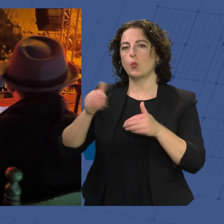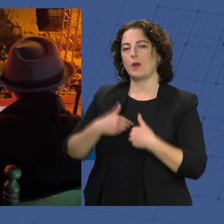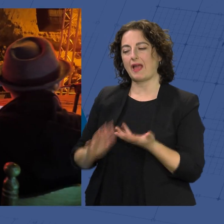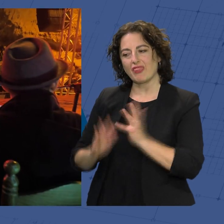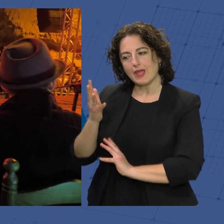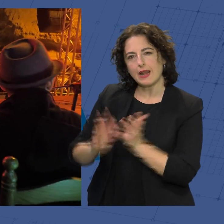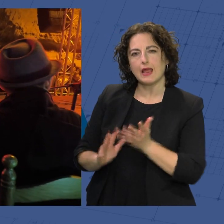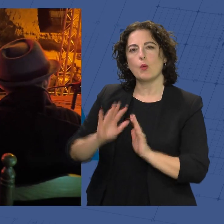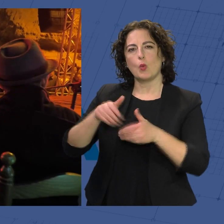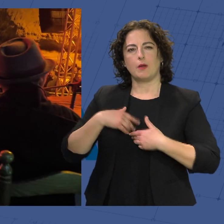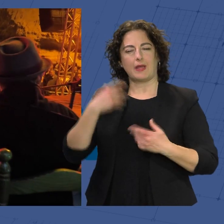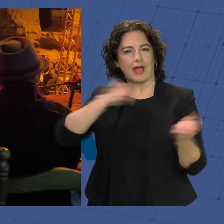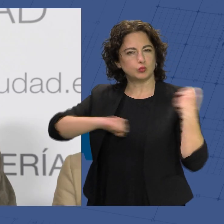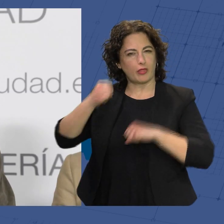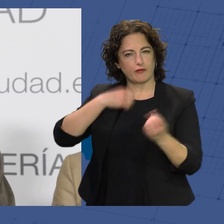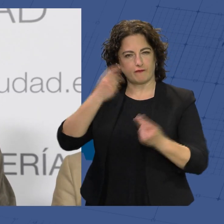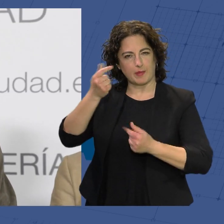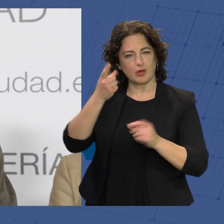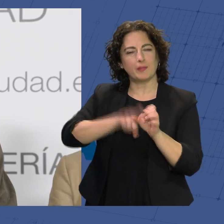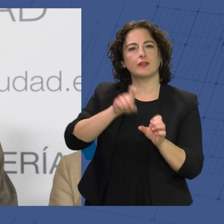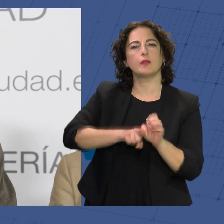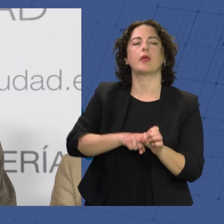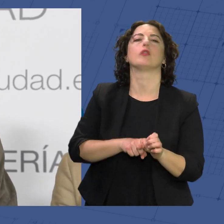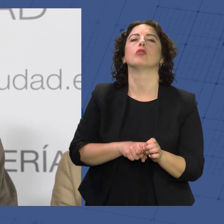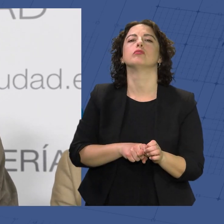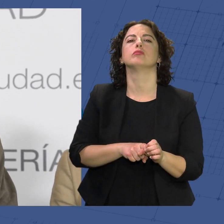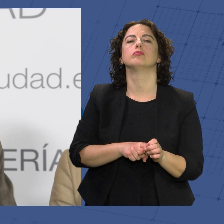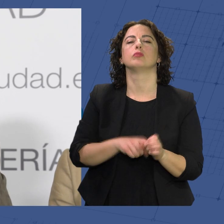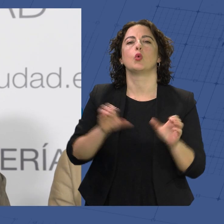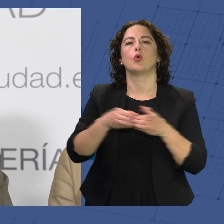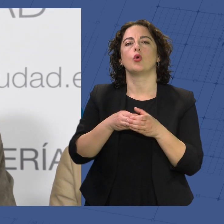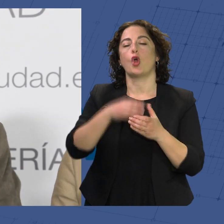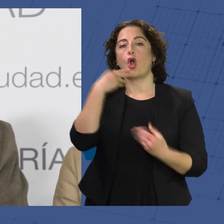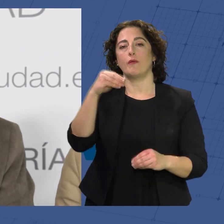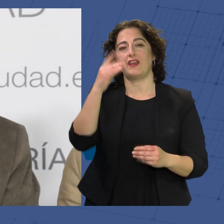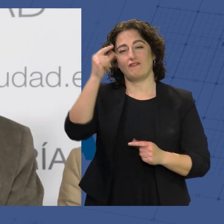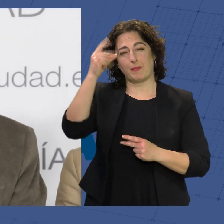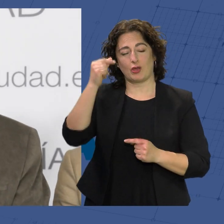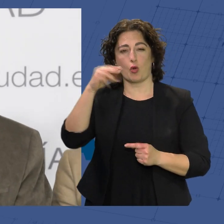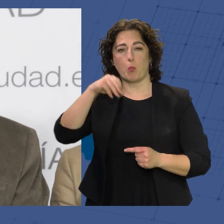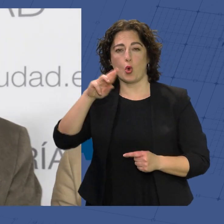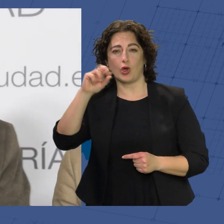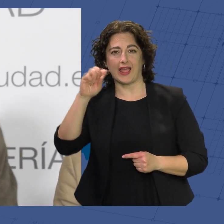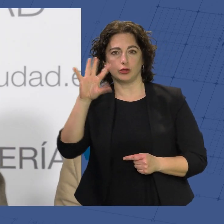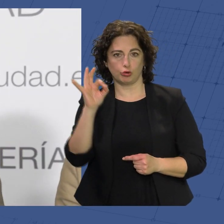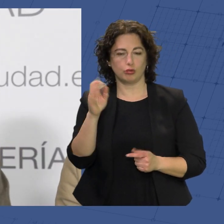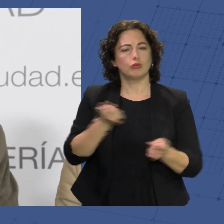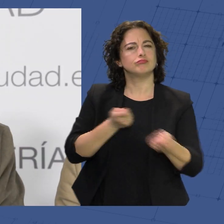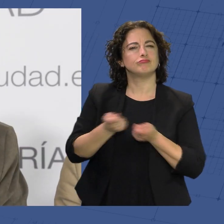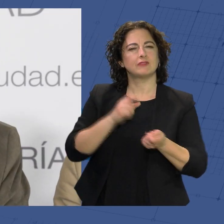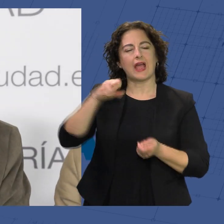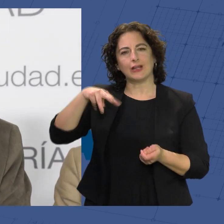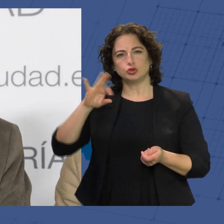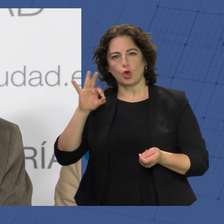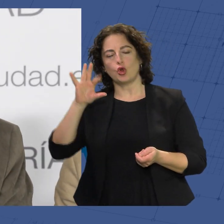volverán las actuaciones flamencas con la participación del Grupo Jóvenes Flamencos del Morato, la iniciativa que lidera y coordina Antonio de